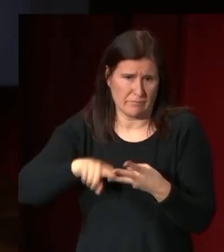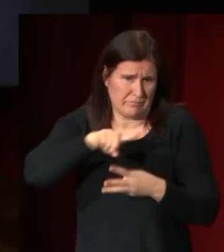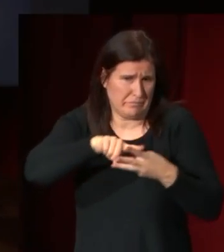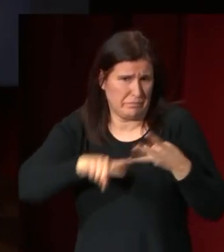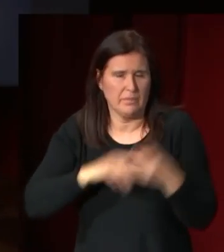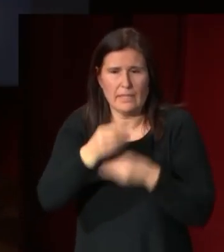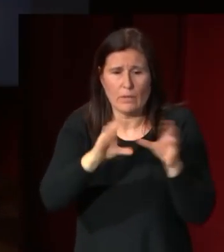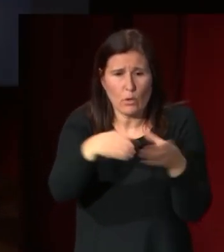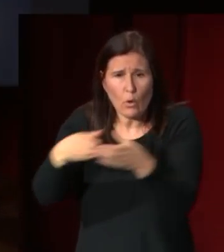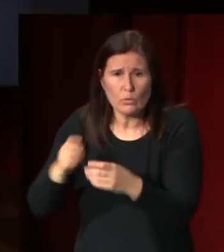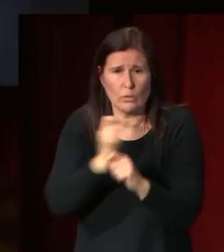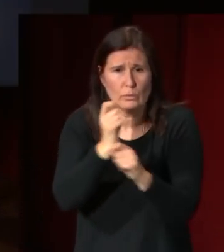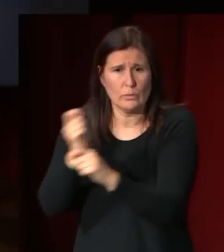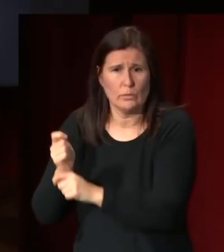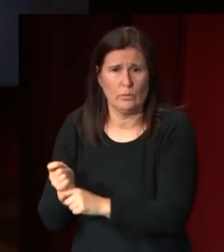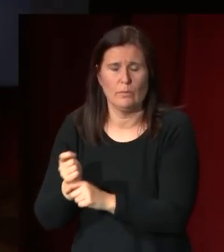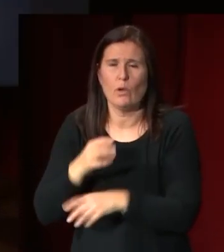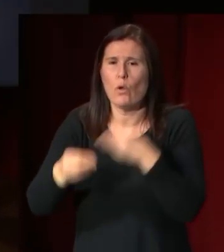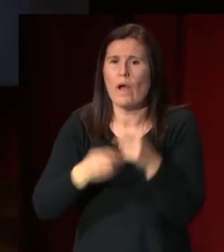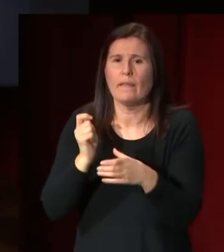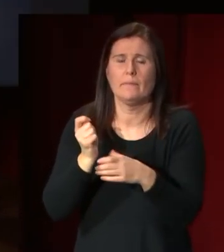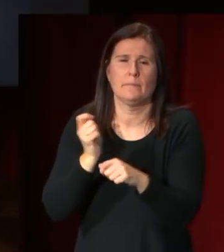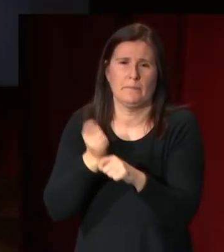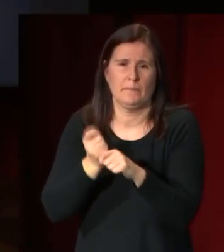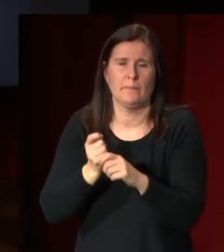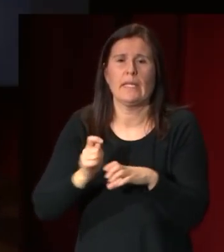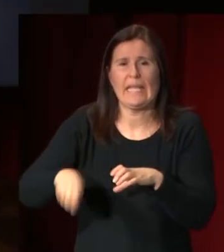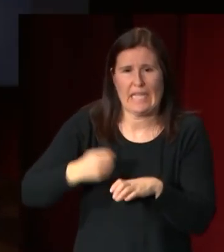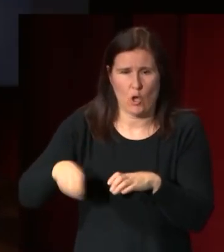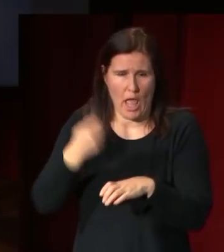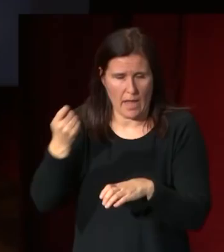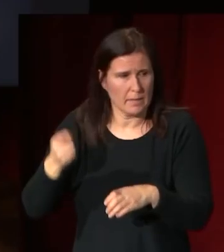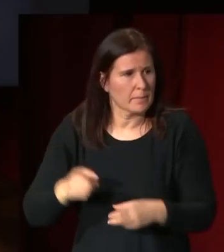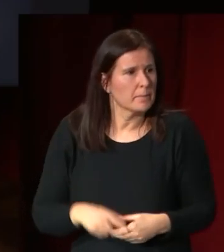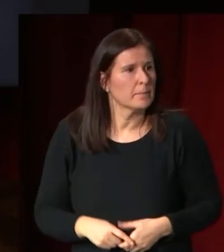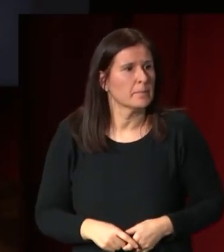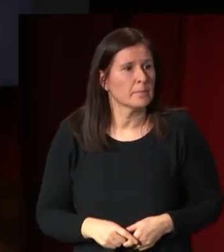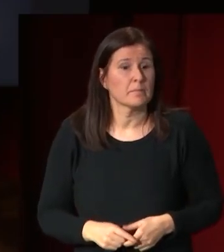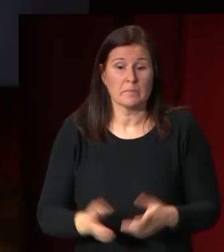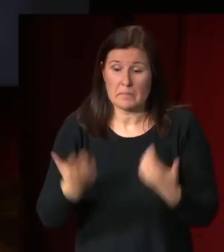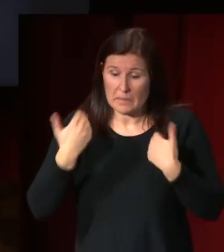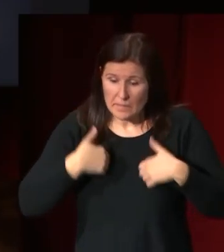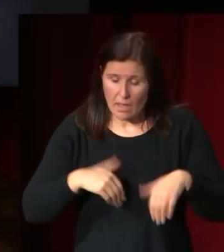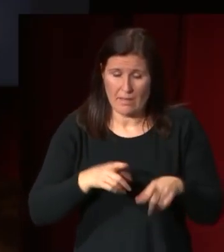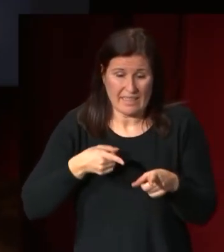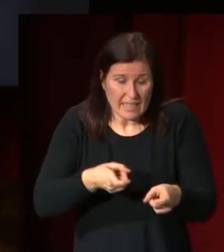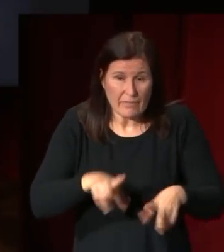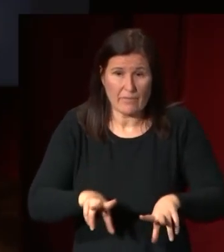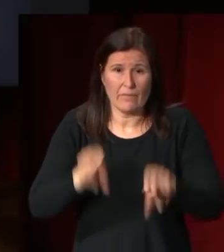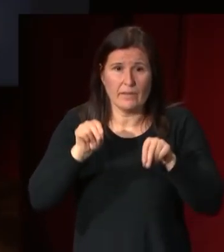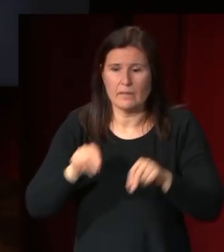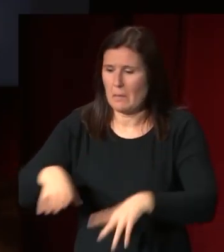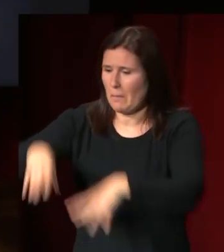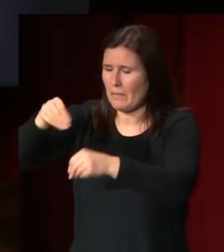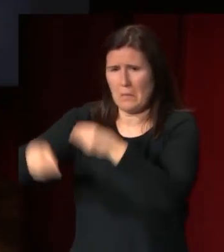conjunto muy importante pero lo hace en Escayola y una vez terminada la guerra el palacio no